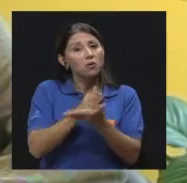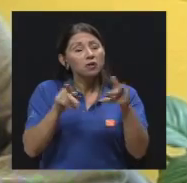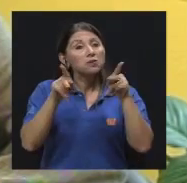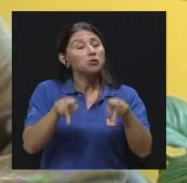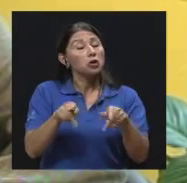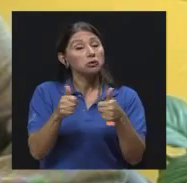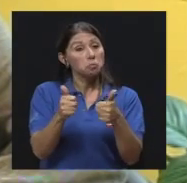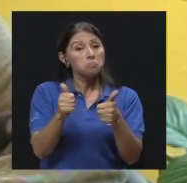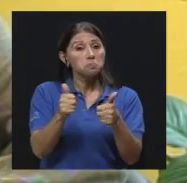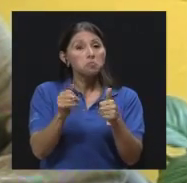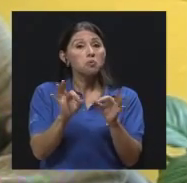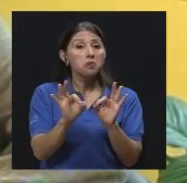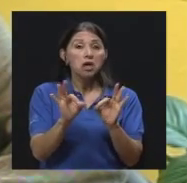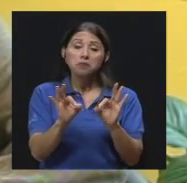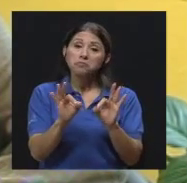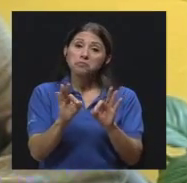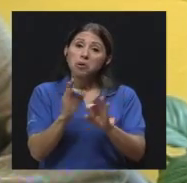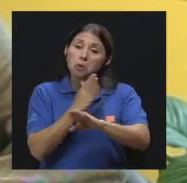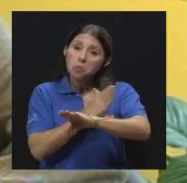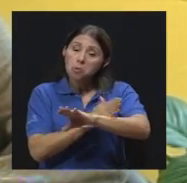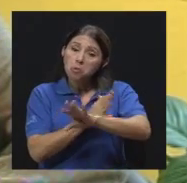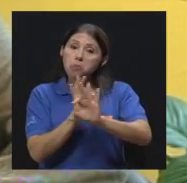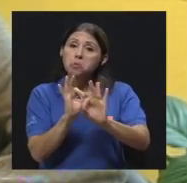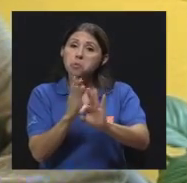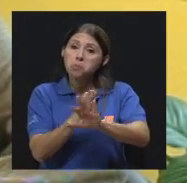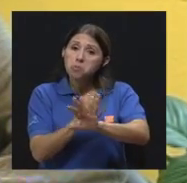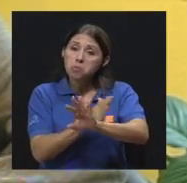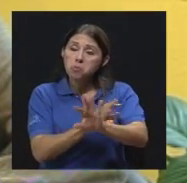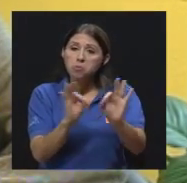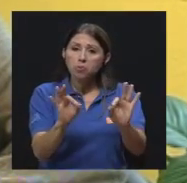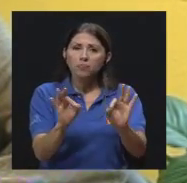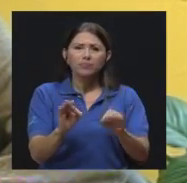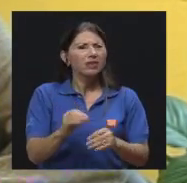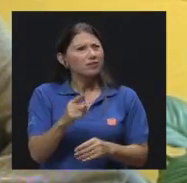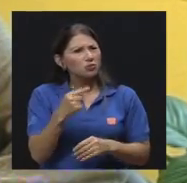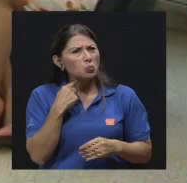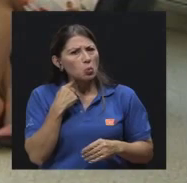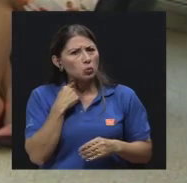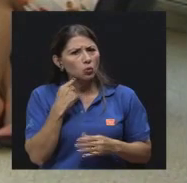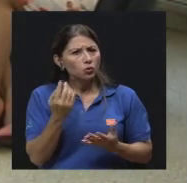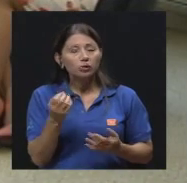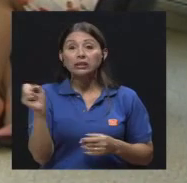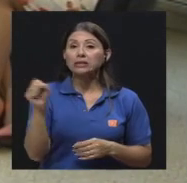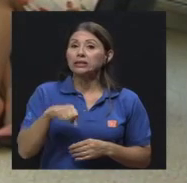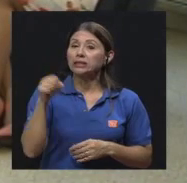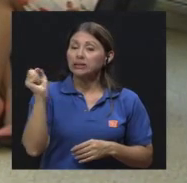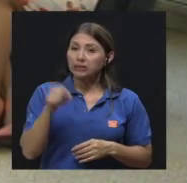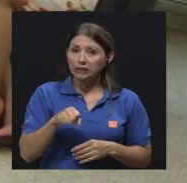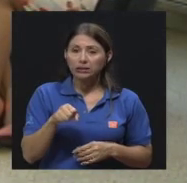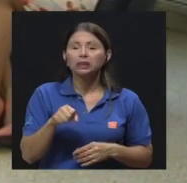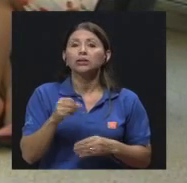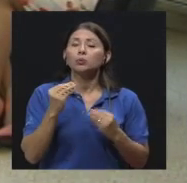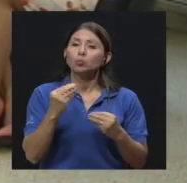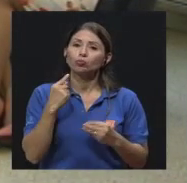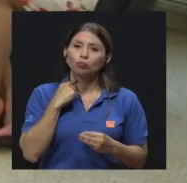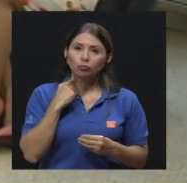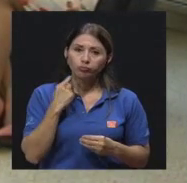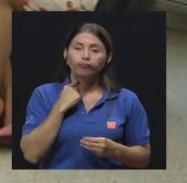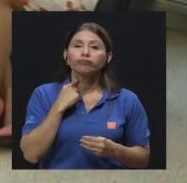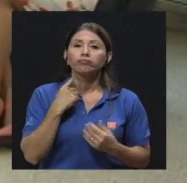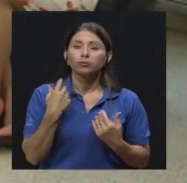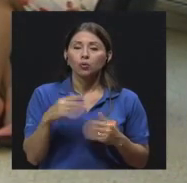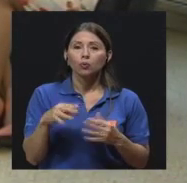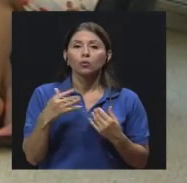responden muy bien, ¿verdad? Entonces hay que medir esos dos aspectos. ¿Y son costosos? Sí, son verdaderamente